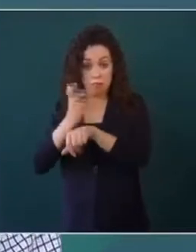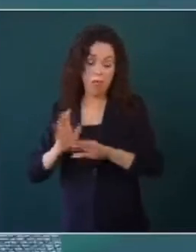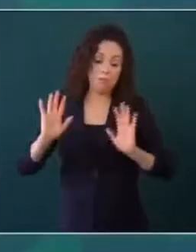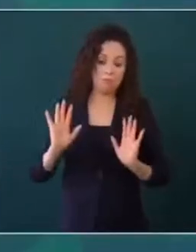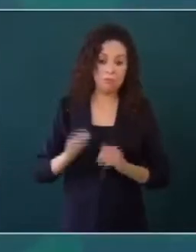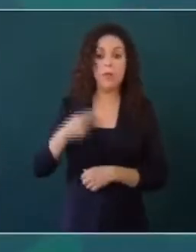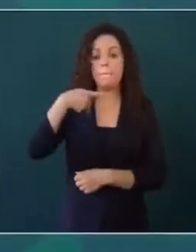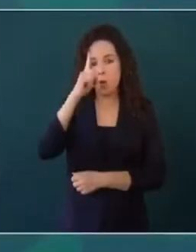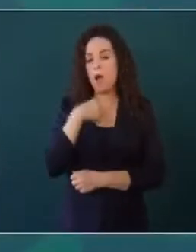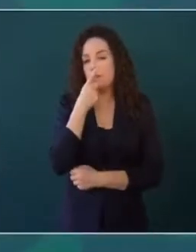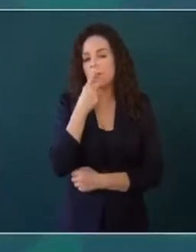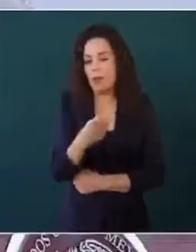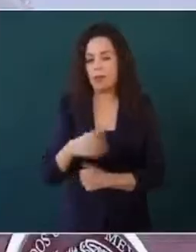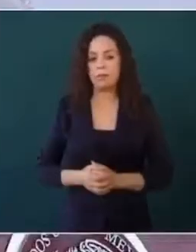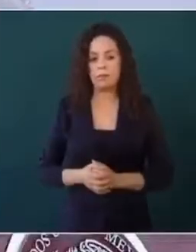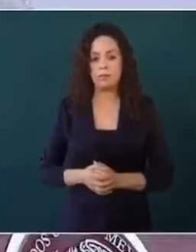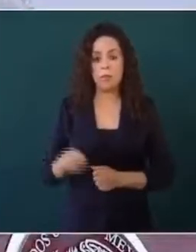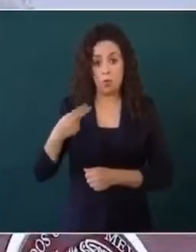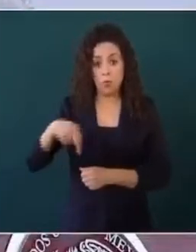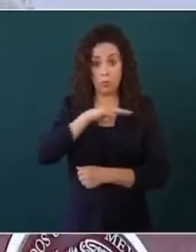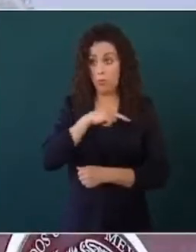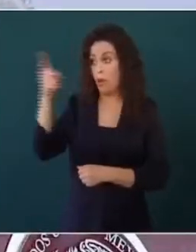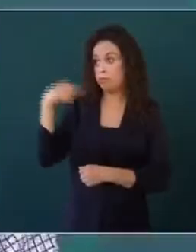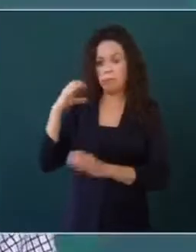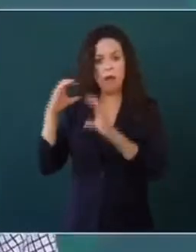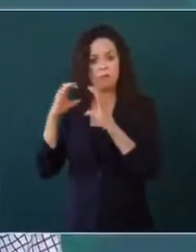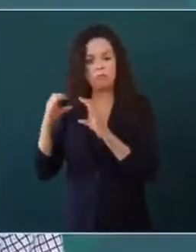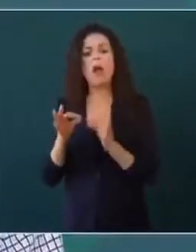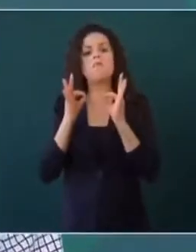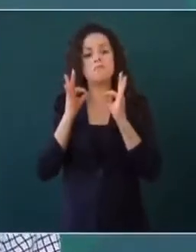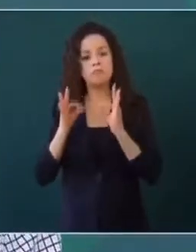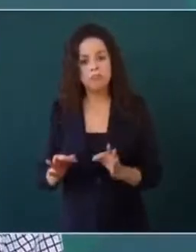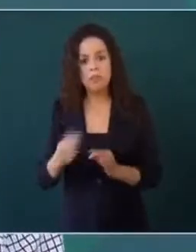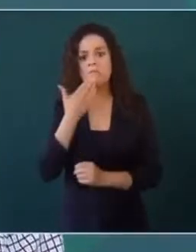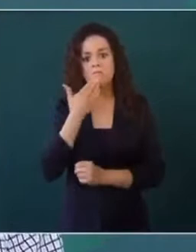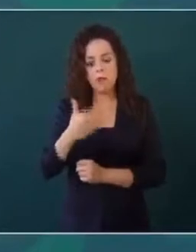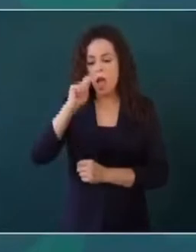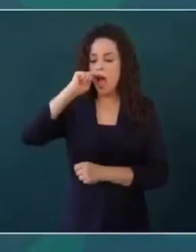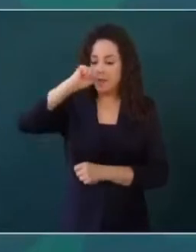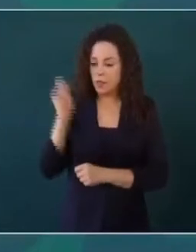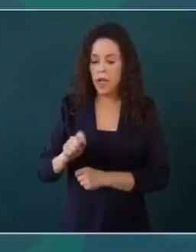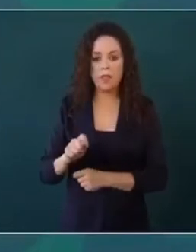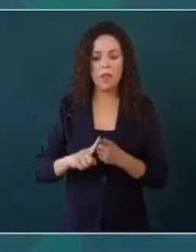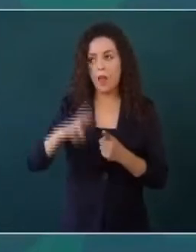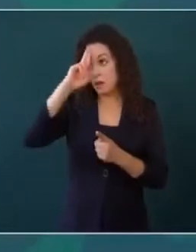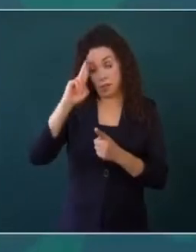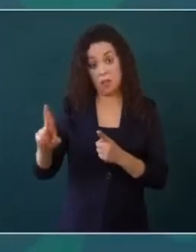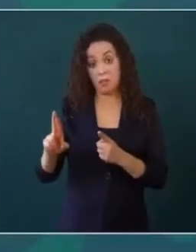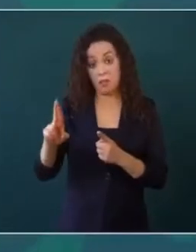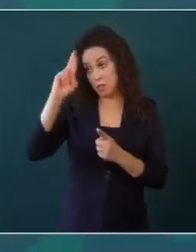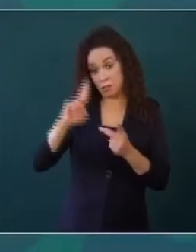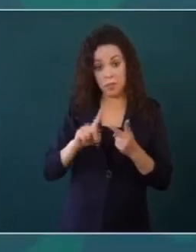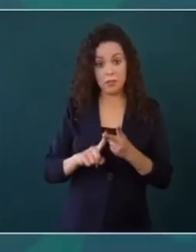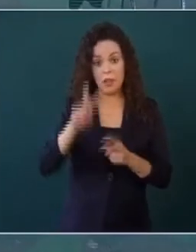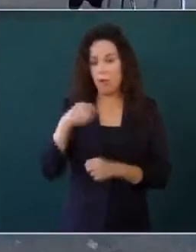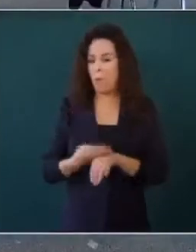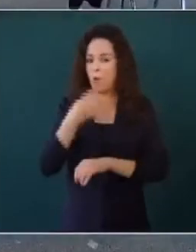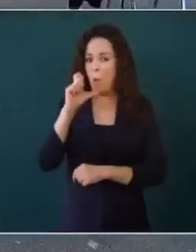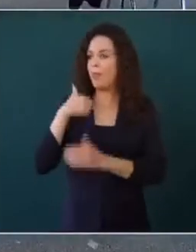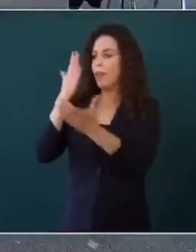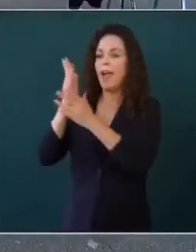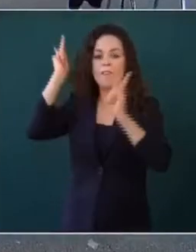que sí puedo decirles es que mantenemos una muy buena relación, es una relación de amistad, de respeto. A me dio mucho gusto cuando estuve en la Casa Blanca,